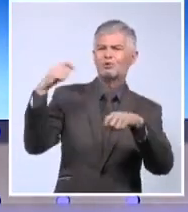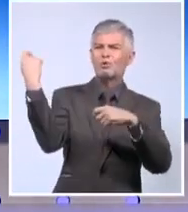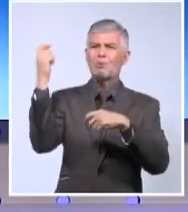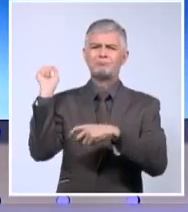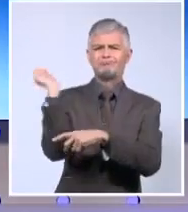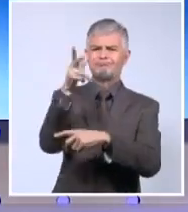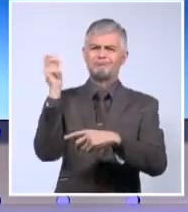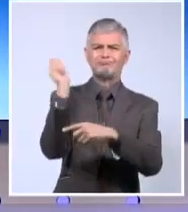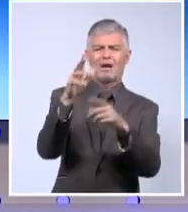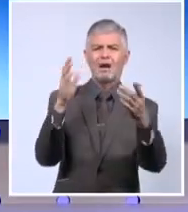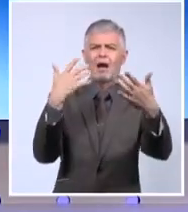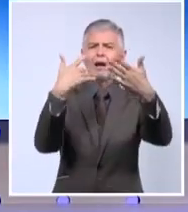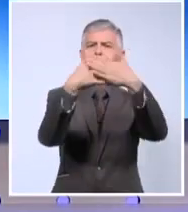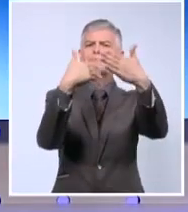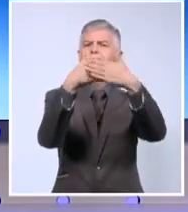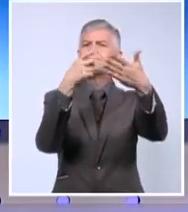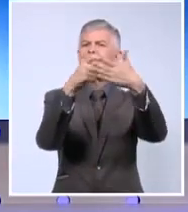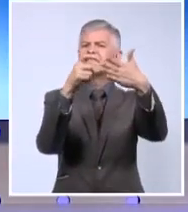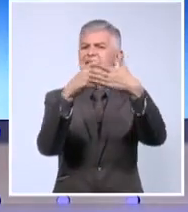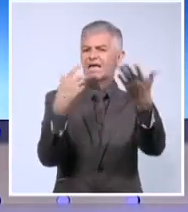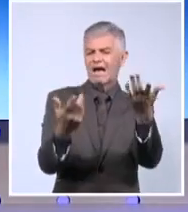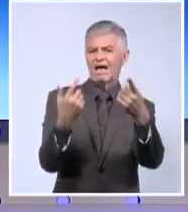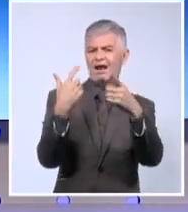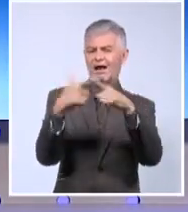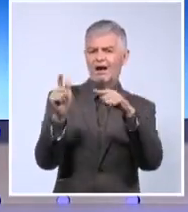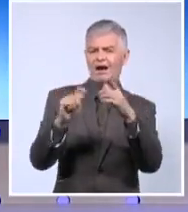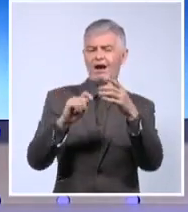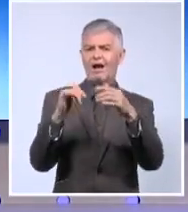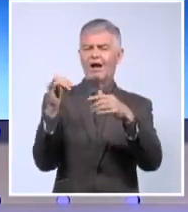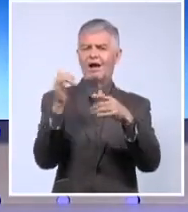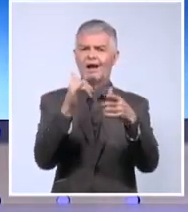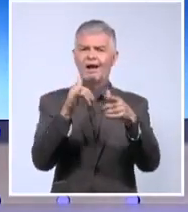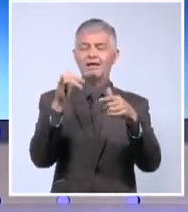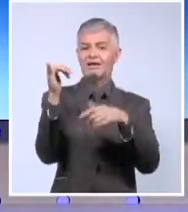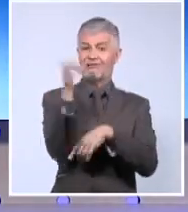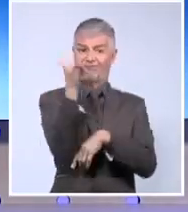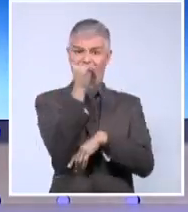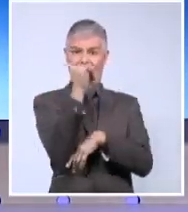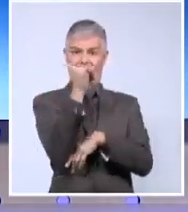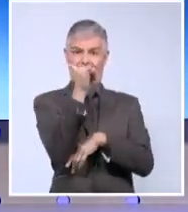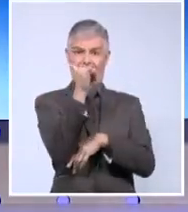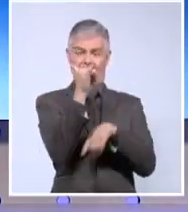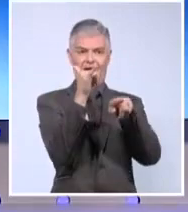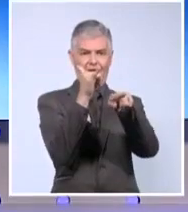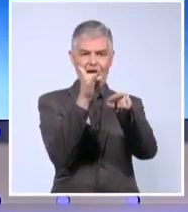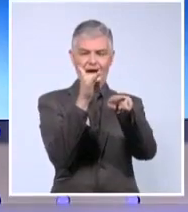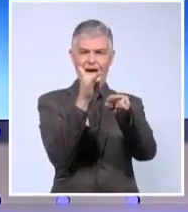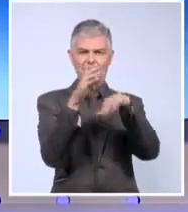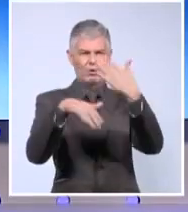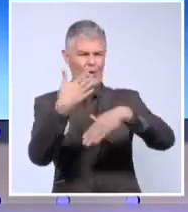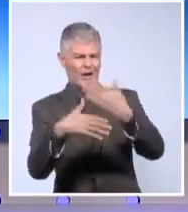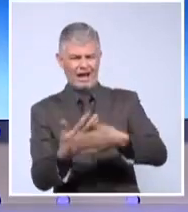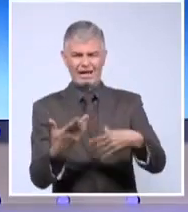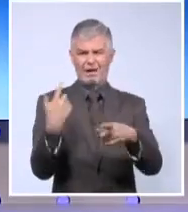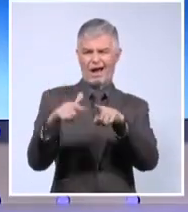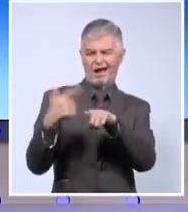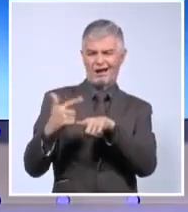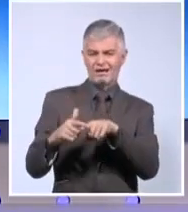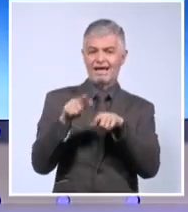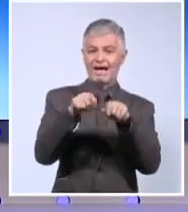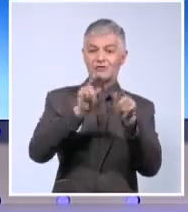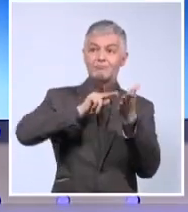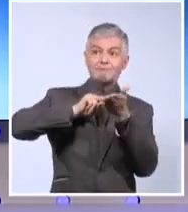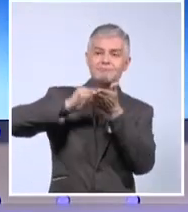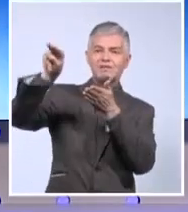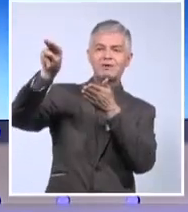filmara todo eso, para que diera una idea en esas filmaciones, en esas transmisiones de caos, de desastre y se le enviaba su